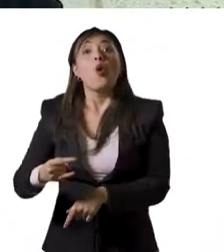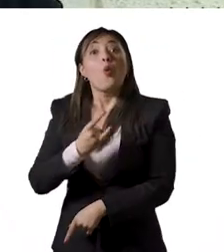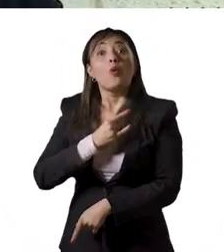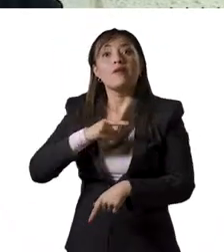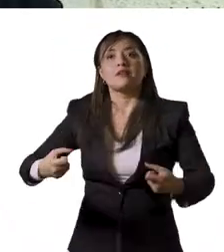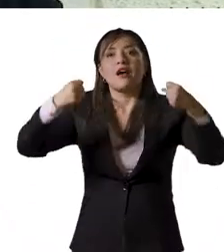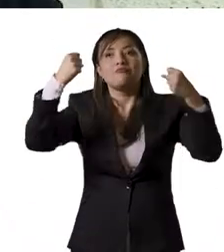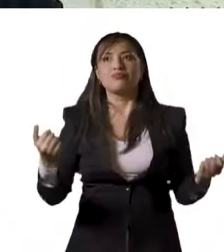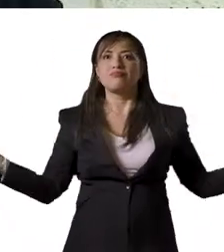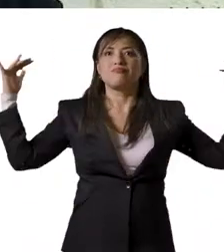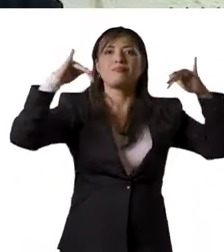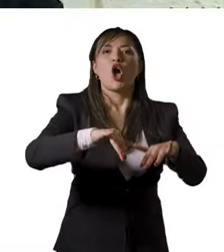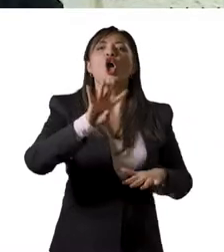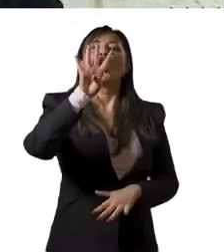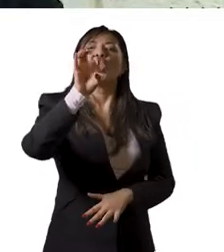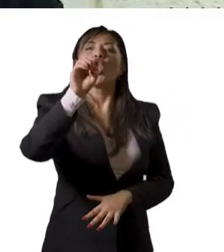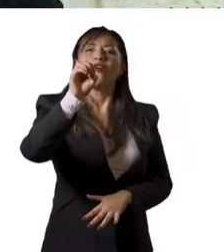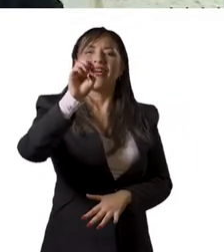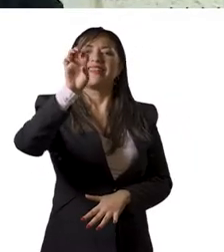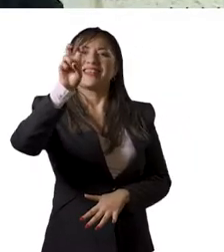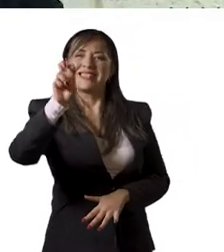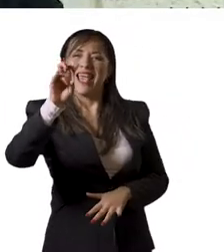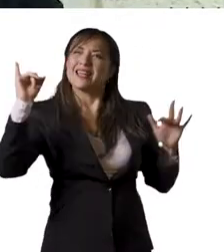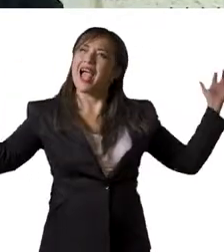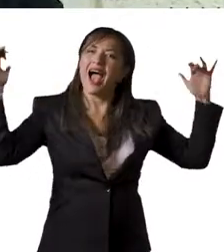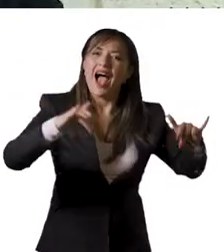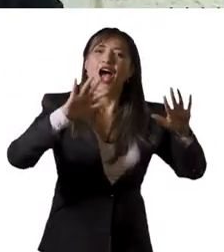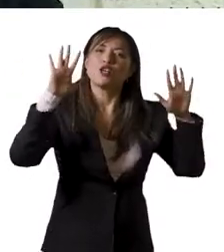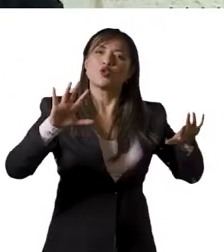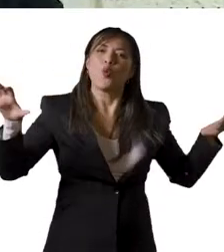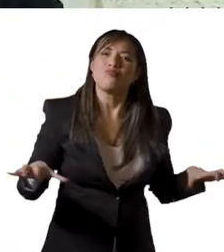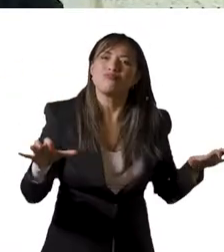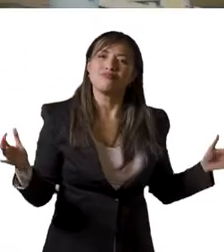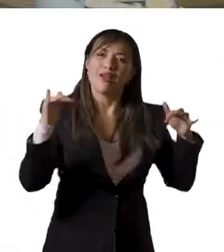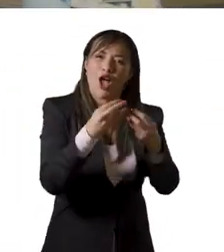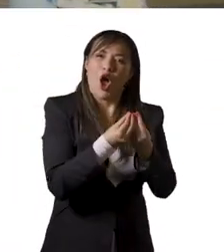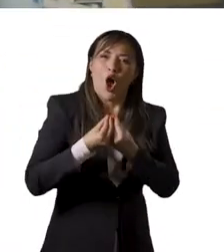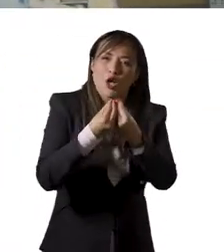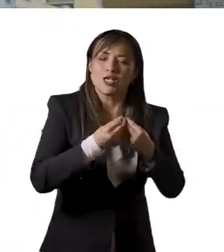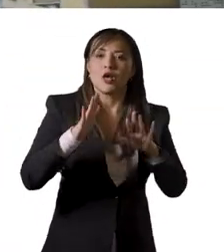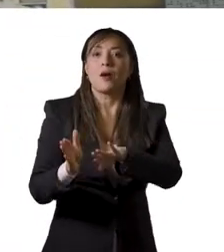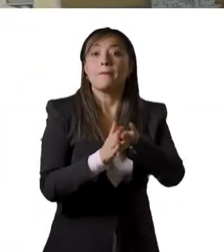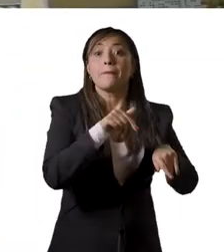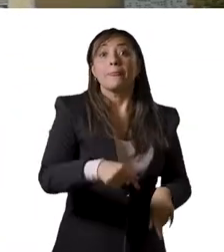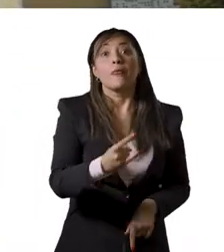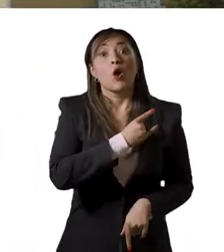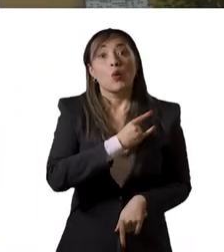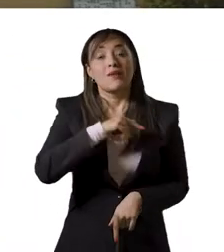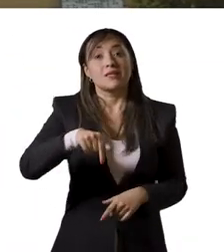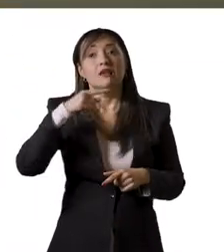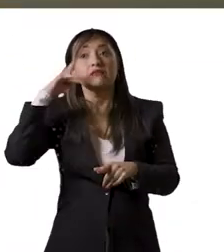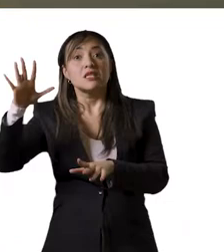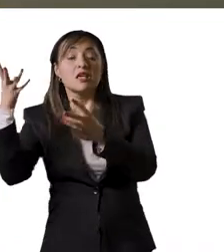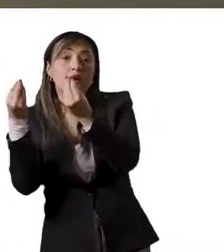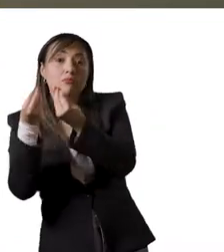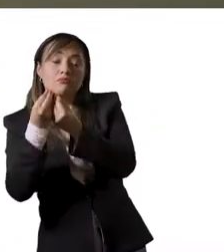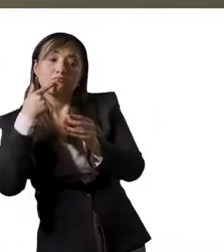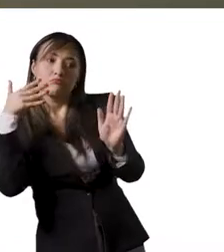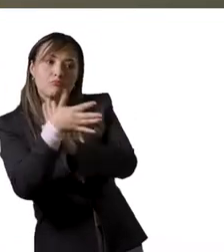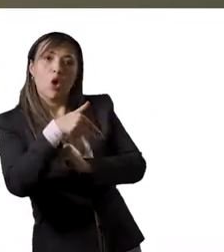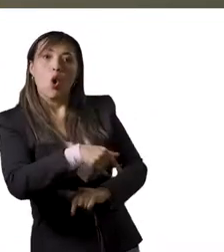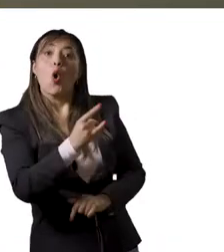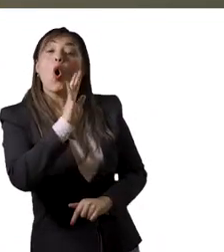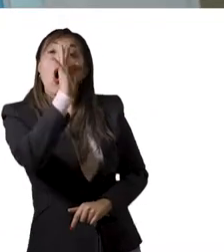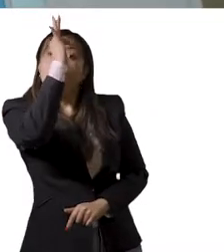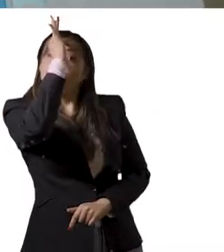universidad fue sede de su 97º Consejo Ejecutivo. Según el Sistema Nacional de Ciencia, Tecnología e